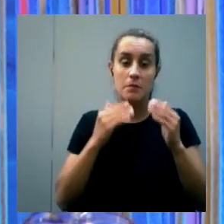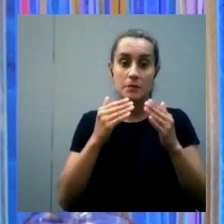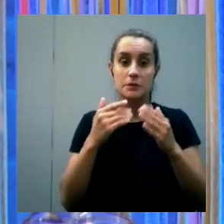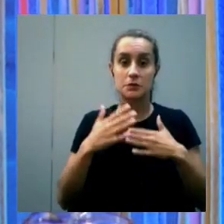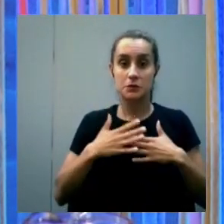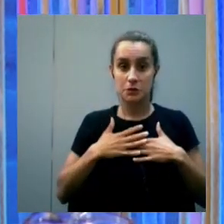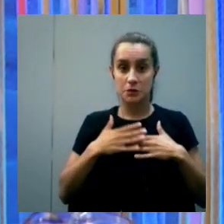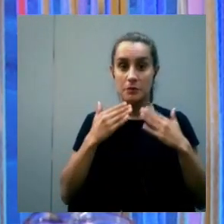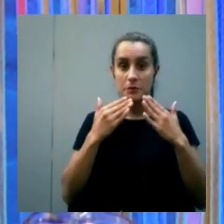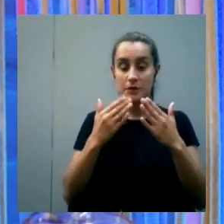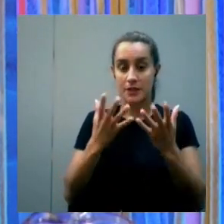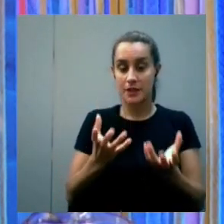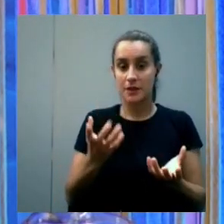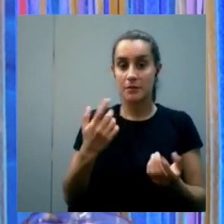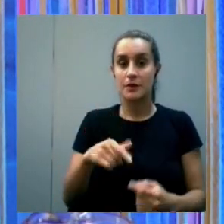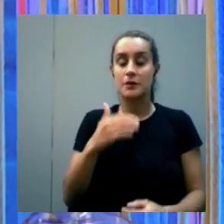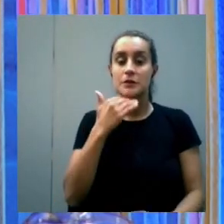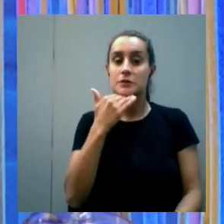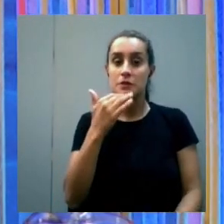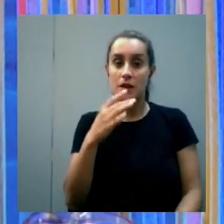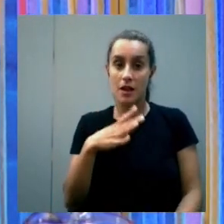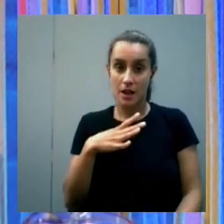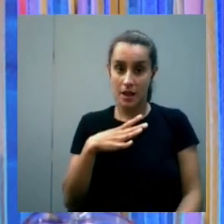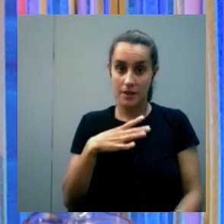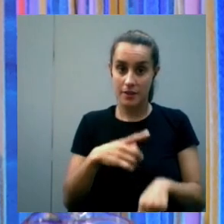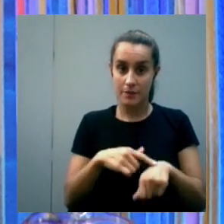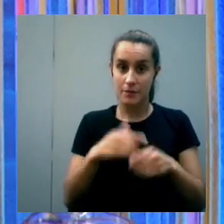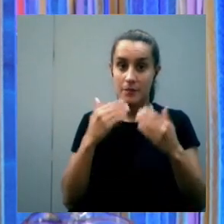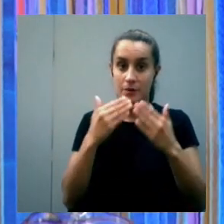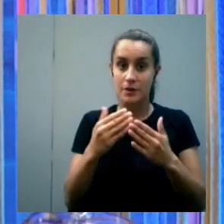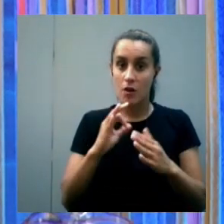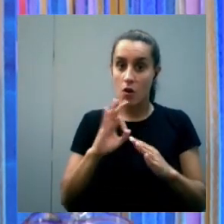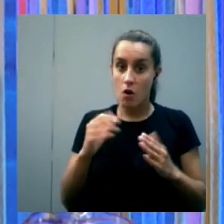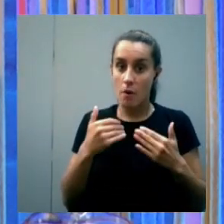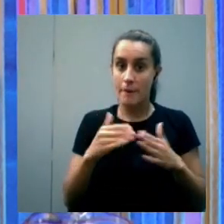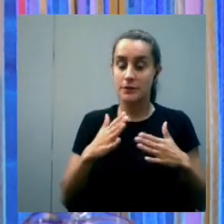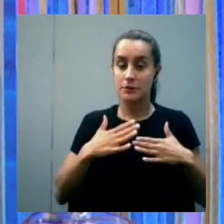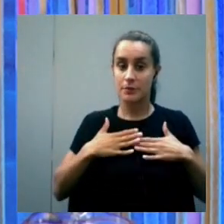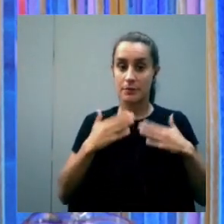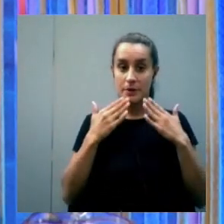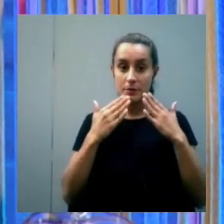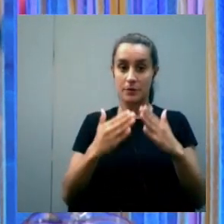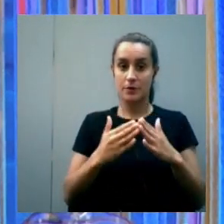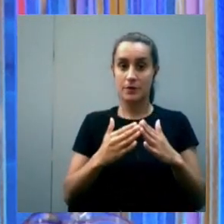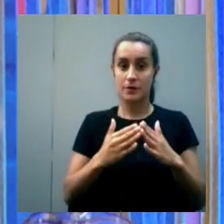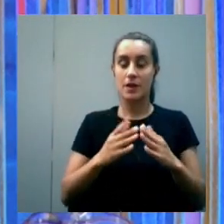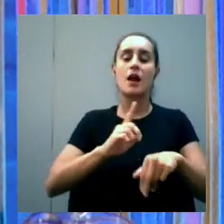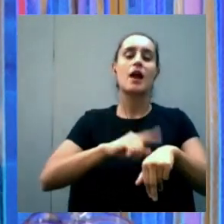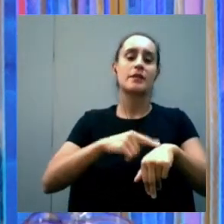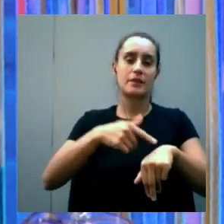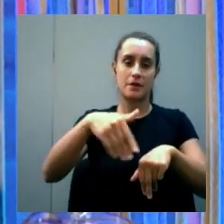no sé Leonora si hay hay de público o voy adelante con las mías hay tiempo bueno